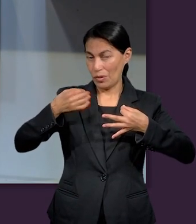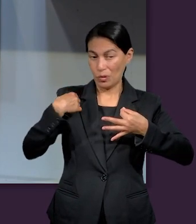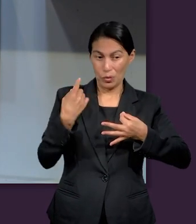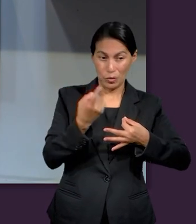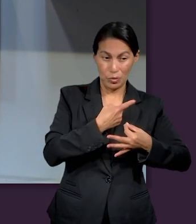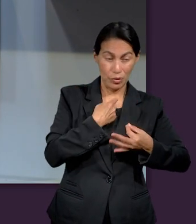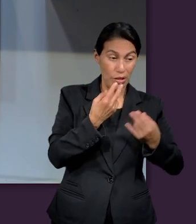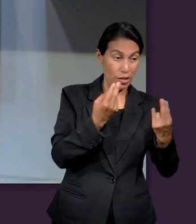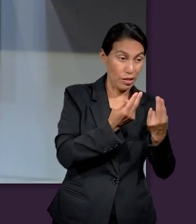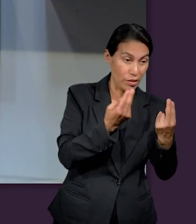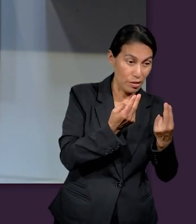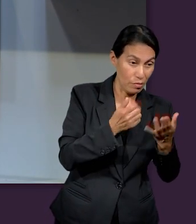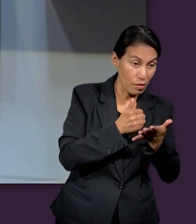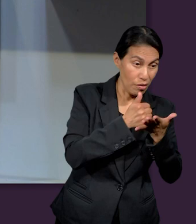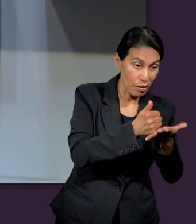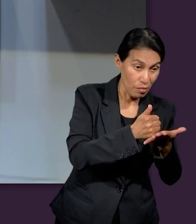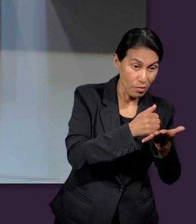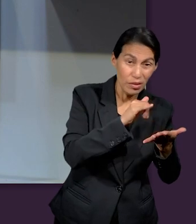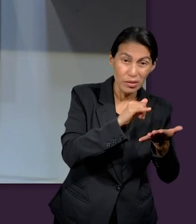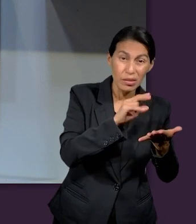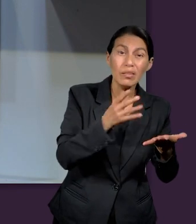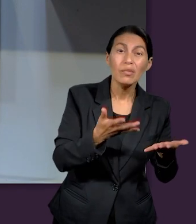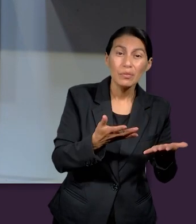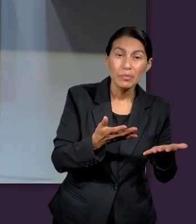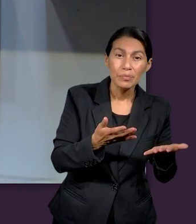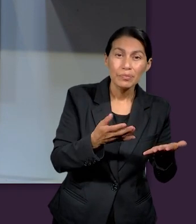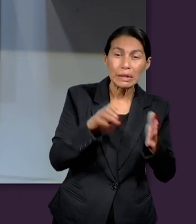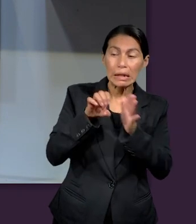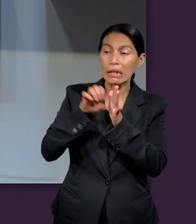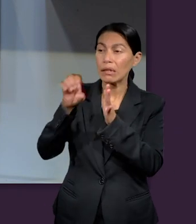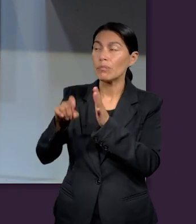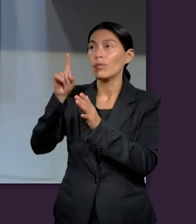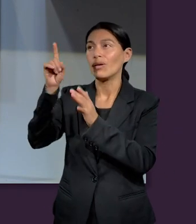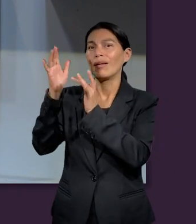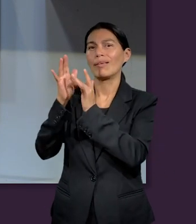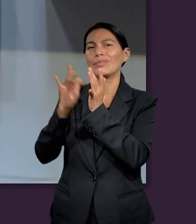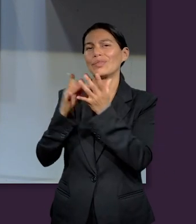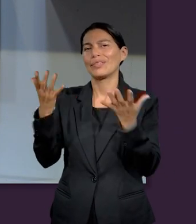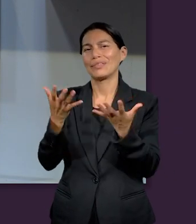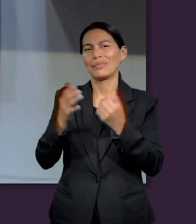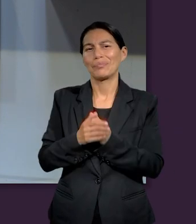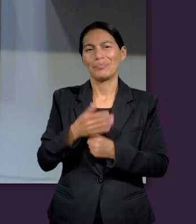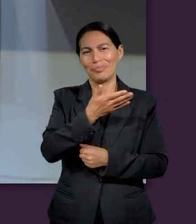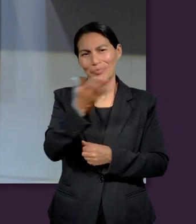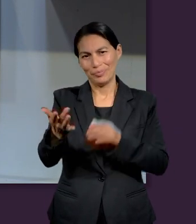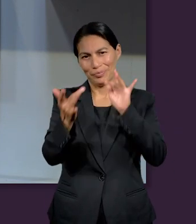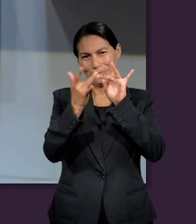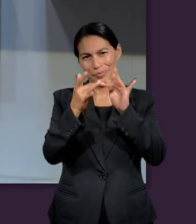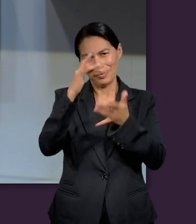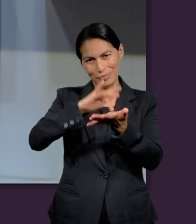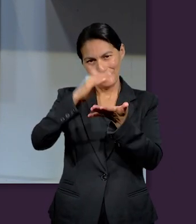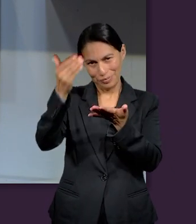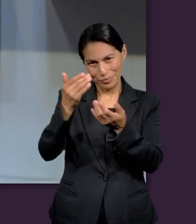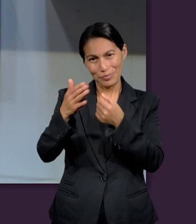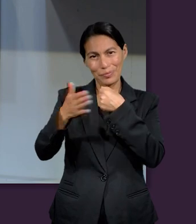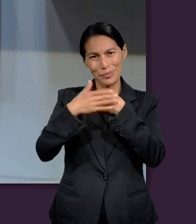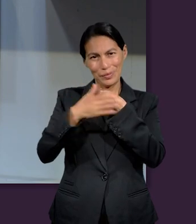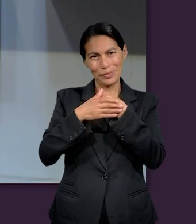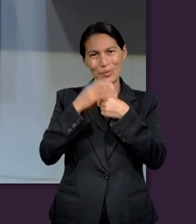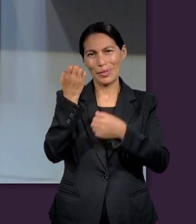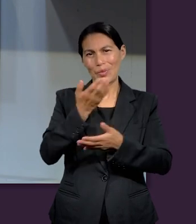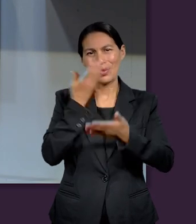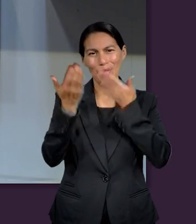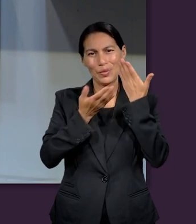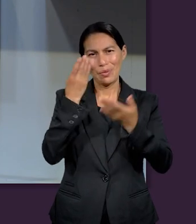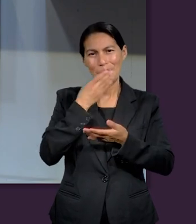lo que definirá es la atención que le dimos al más necesitado el ejemplo es nuestro Señor Jesucristo gracias